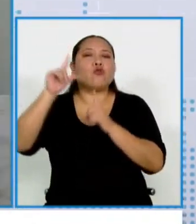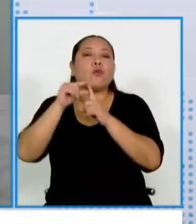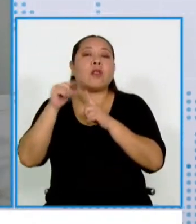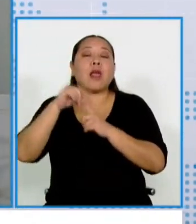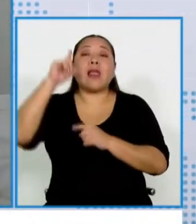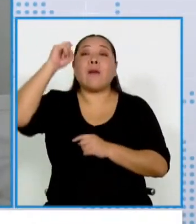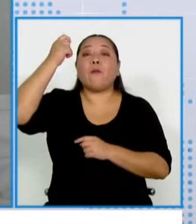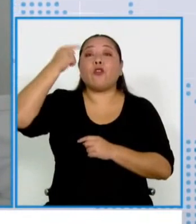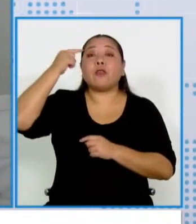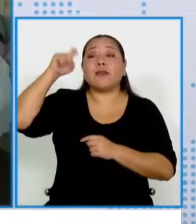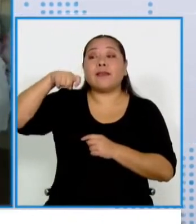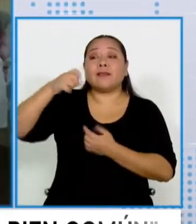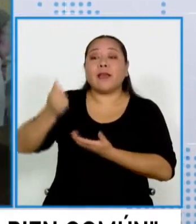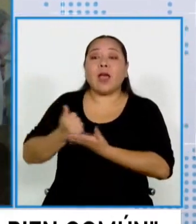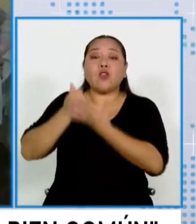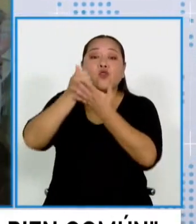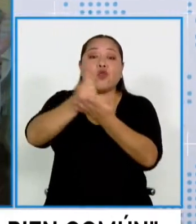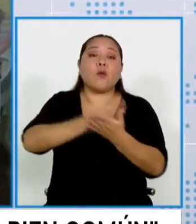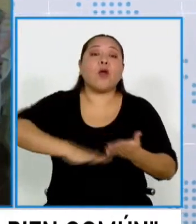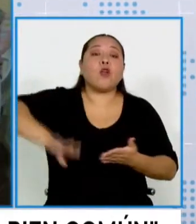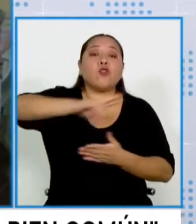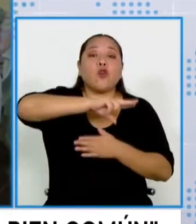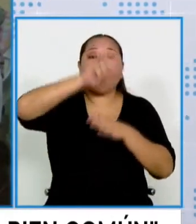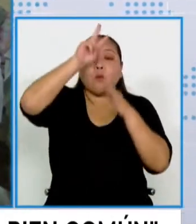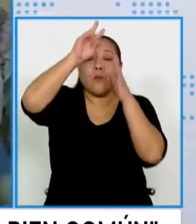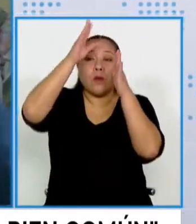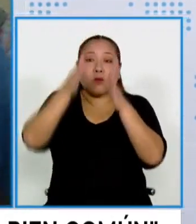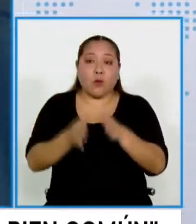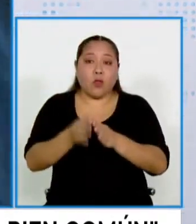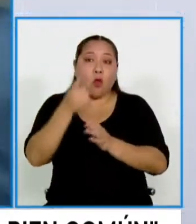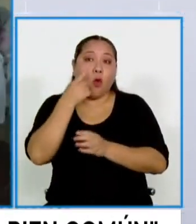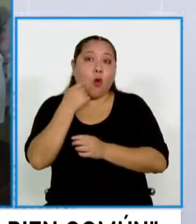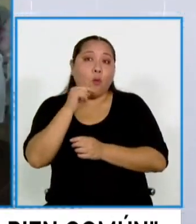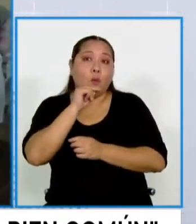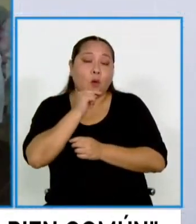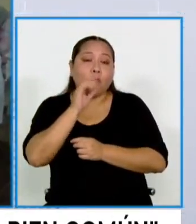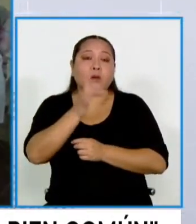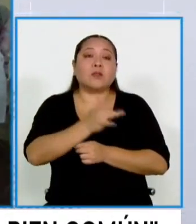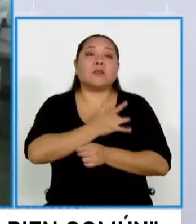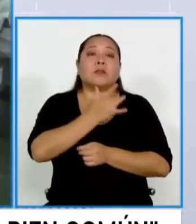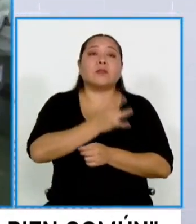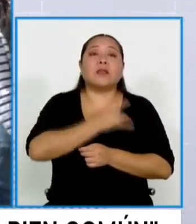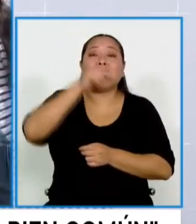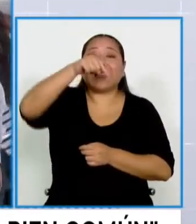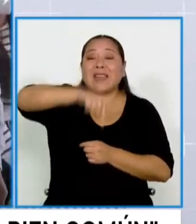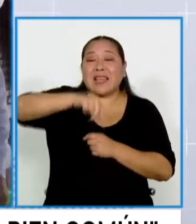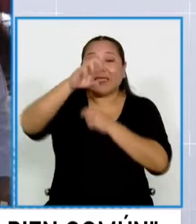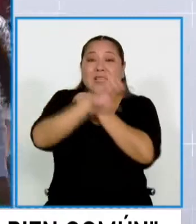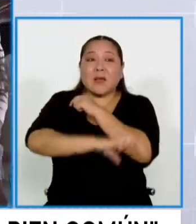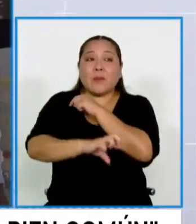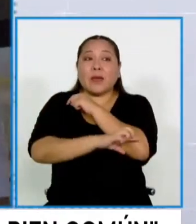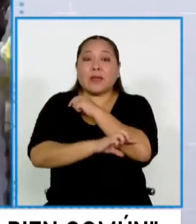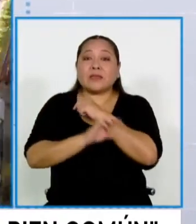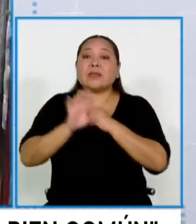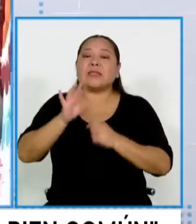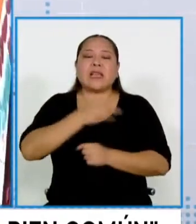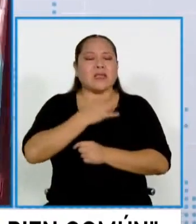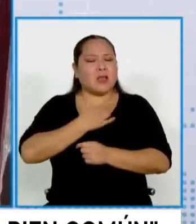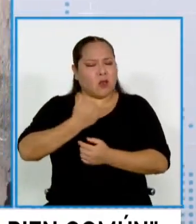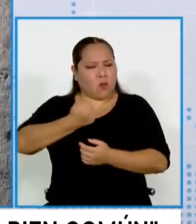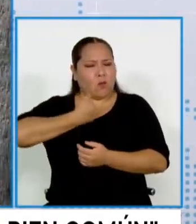tiene que ayudar para que todo peruano y peruana pueda sentir en este país que es suyo,